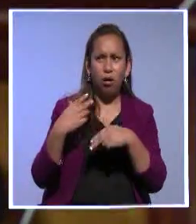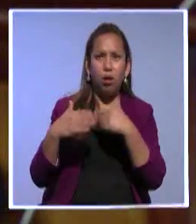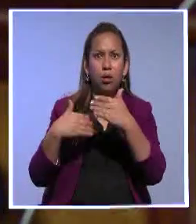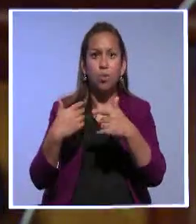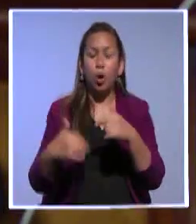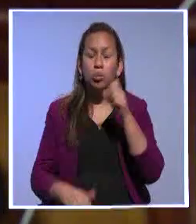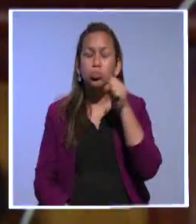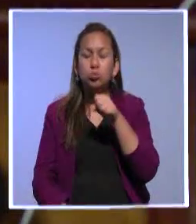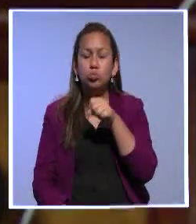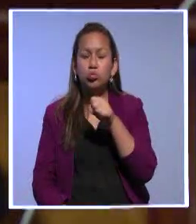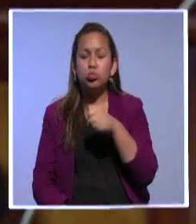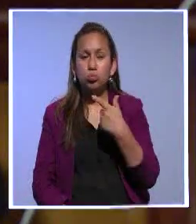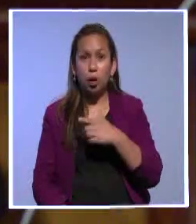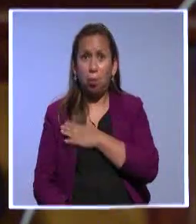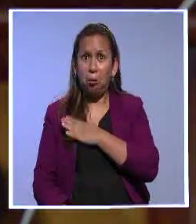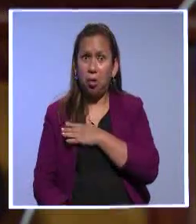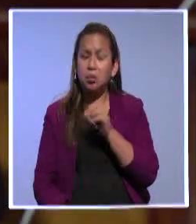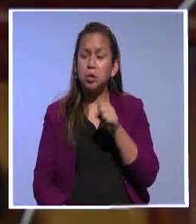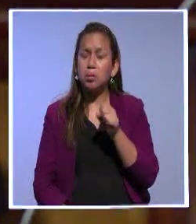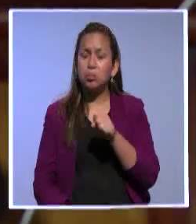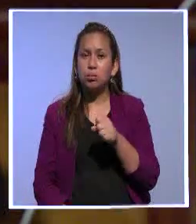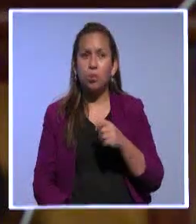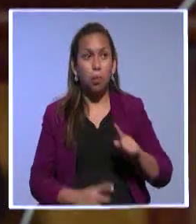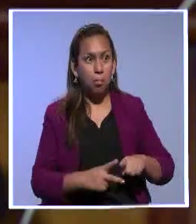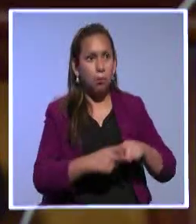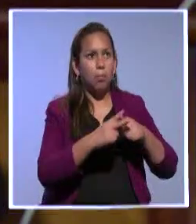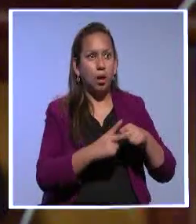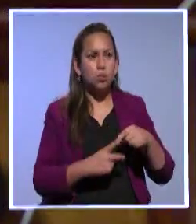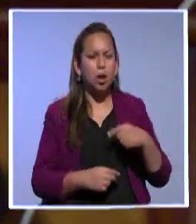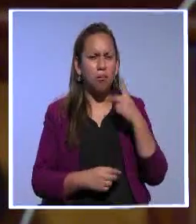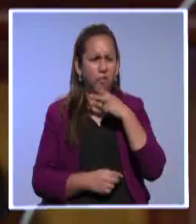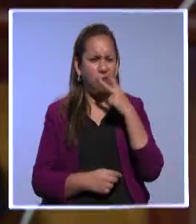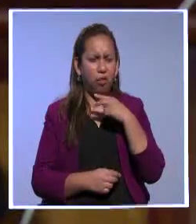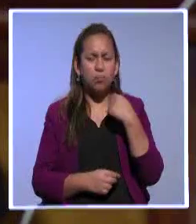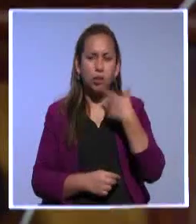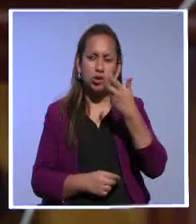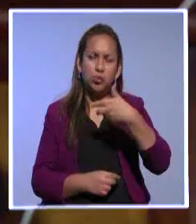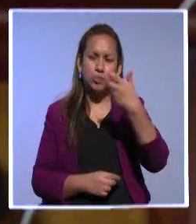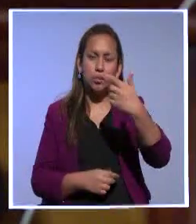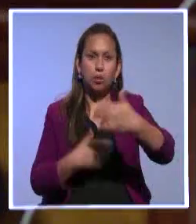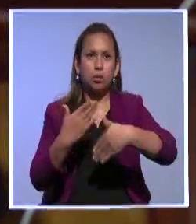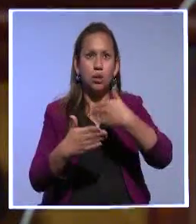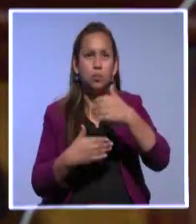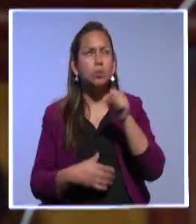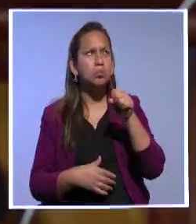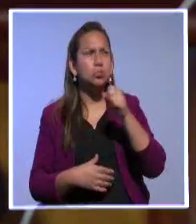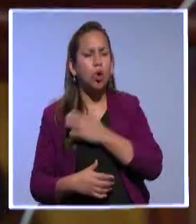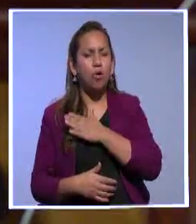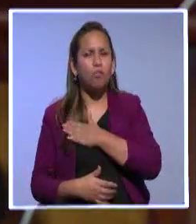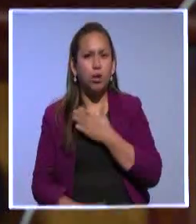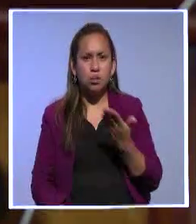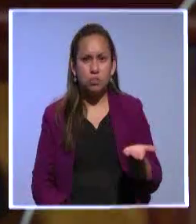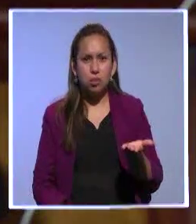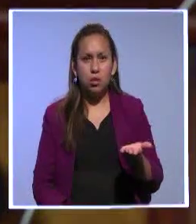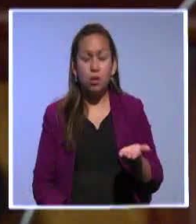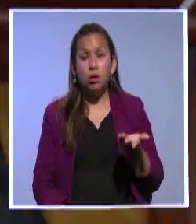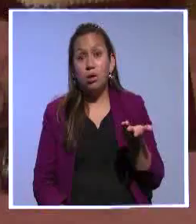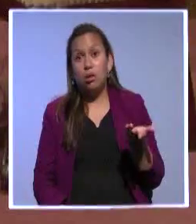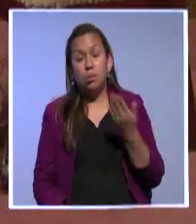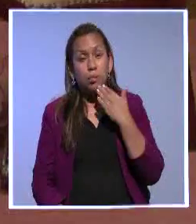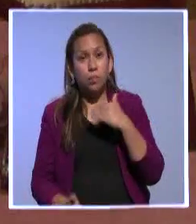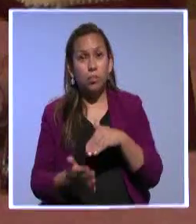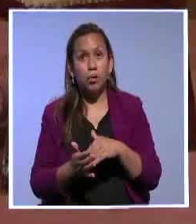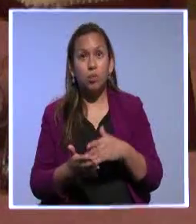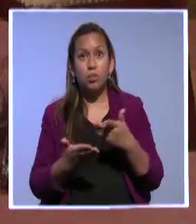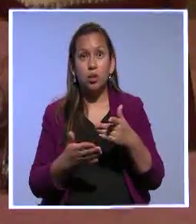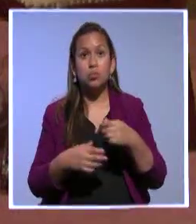El decir que hay ciertos nombramientos que no deben hacerse en la Asamblea Nacional porque se vuelven políticos. ¿Es que